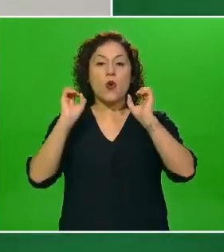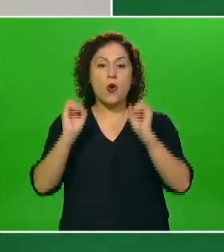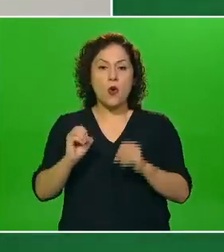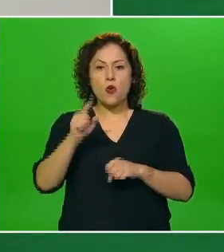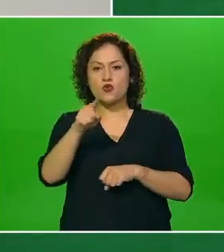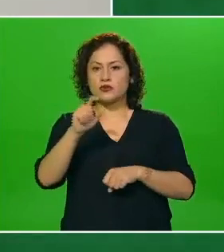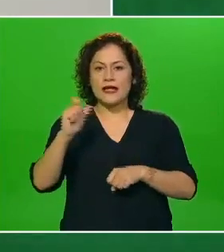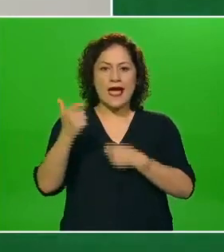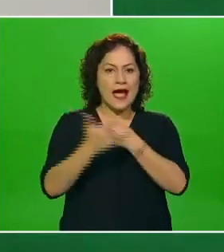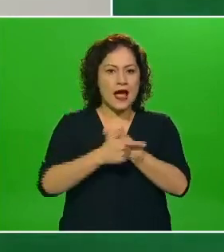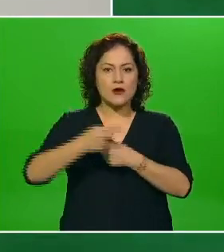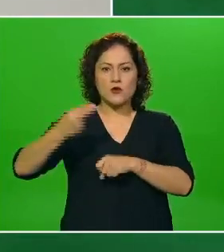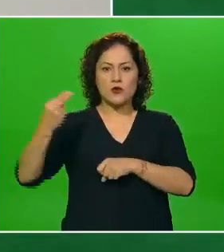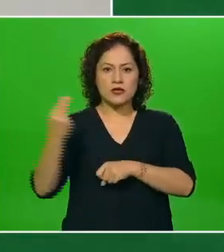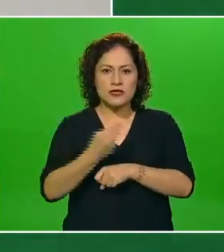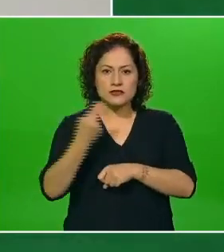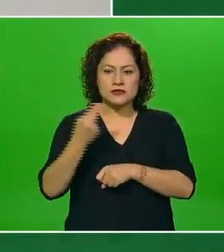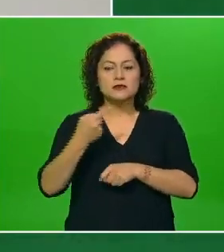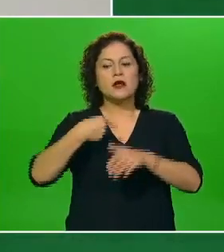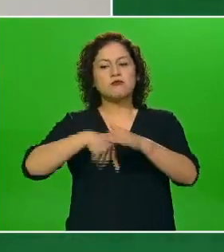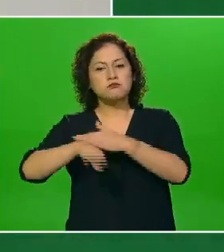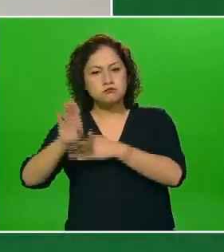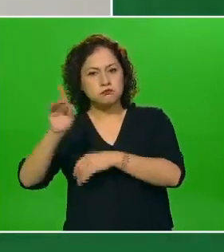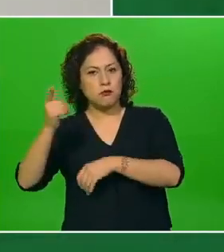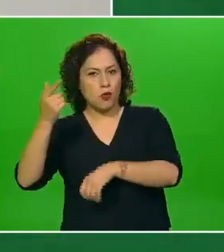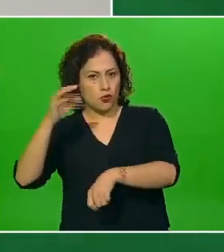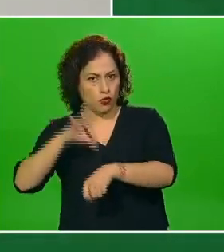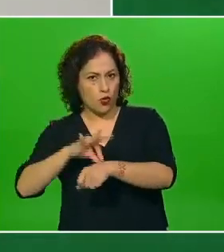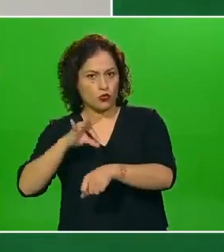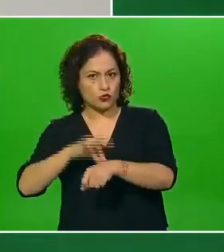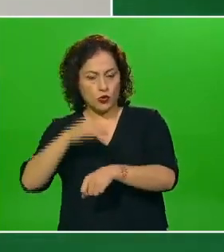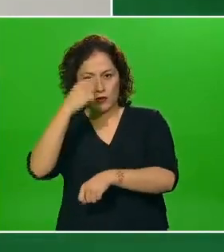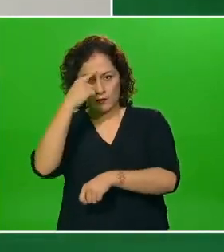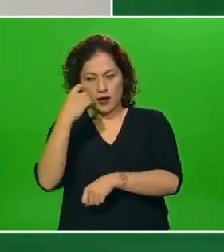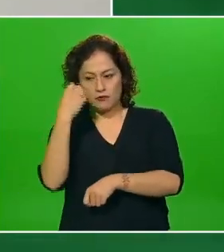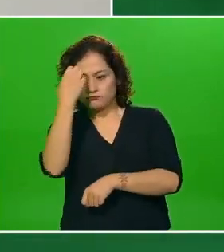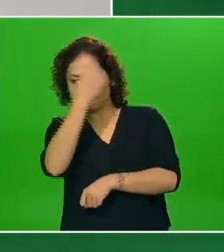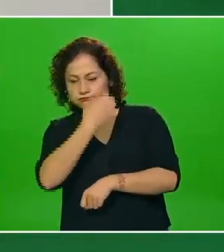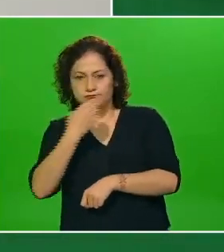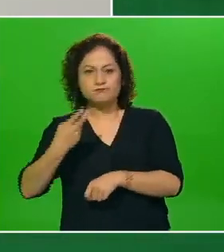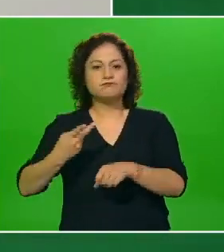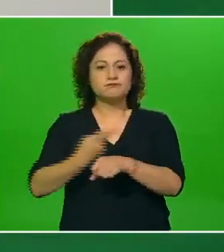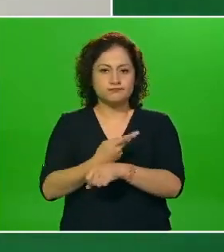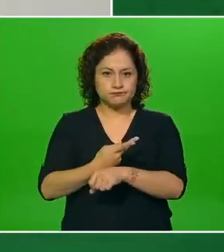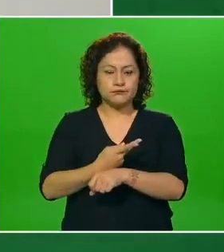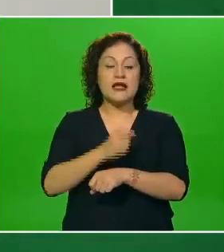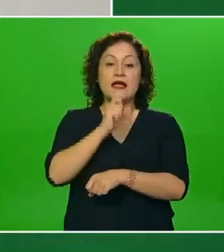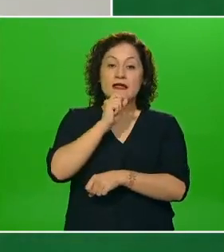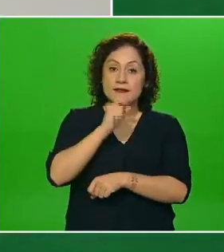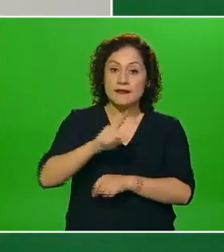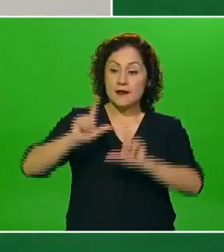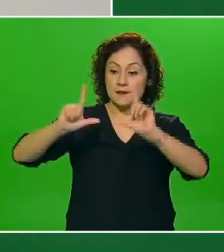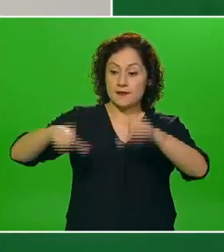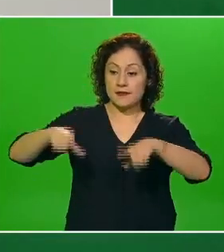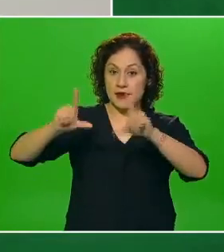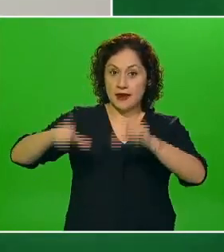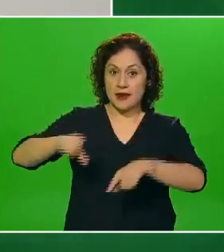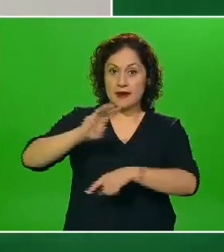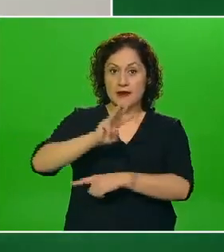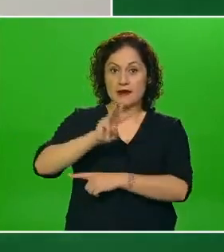atención y la valoración médica y por lo mismo será importante acudir la página de vacunacovid